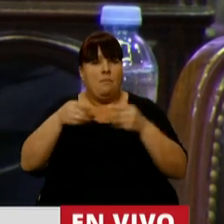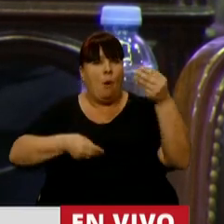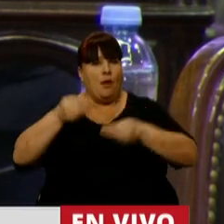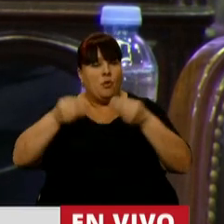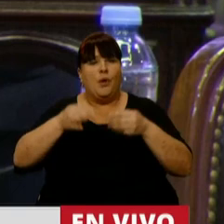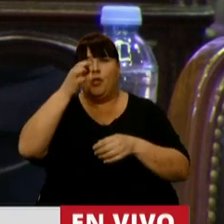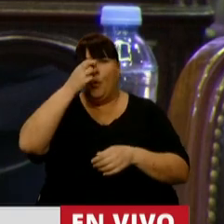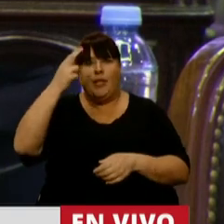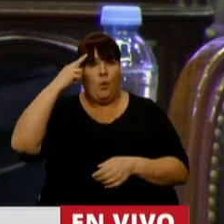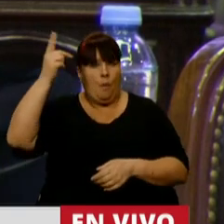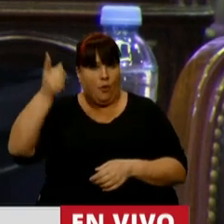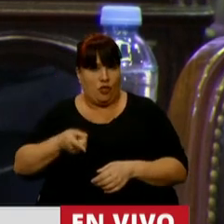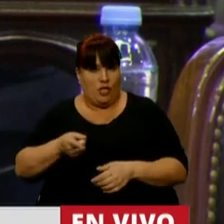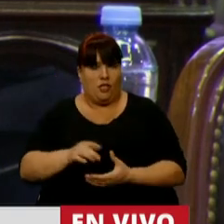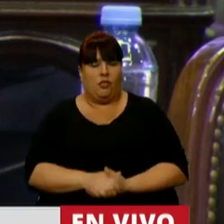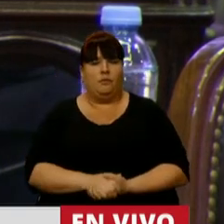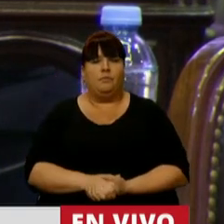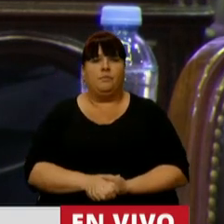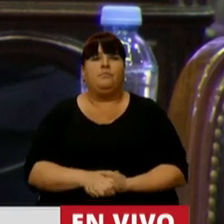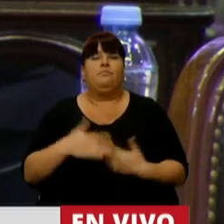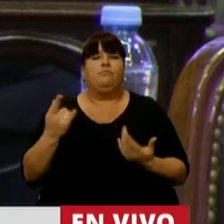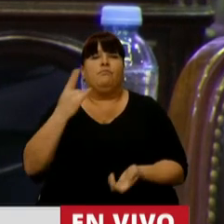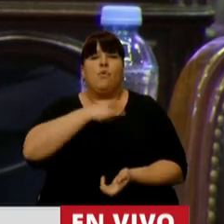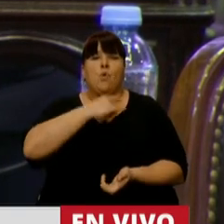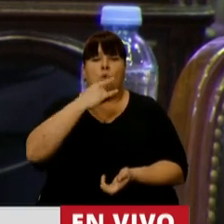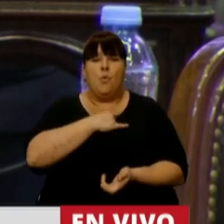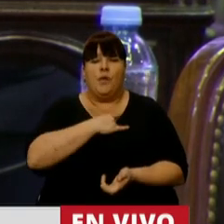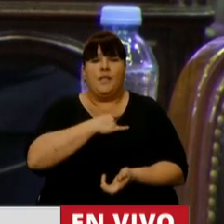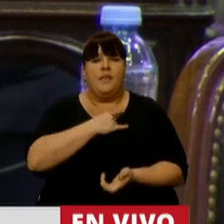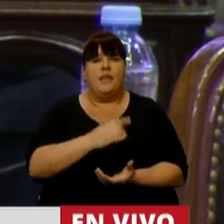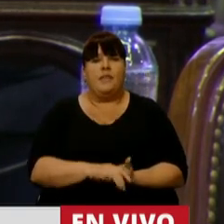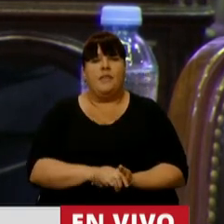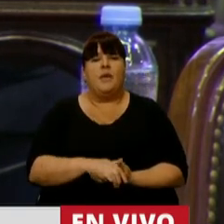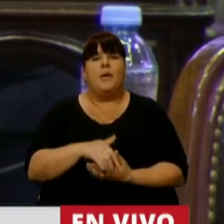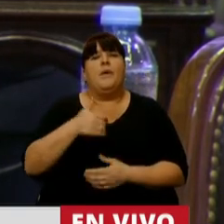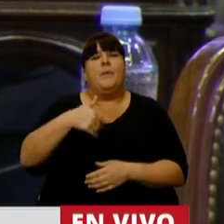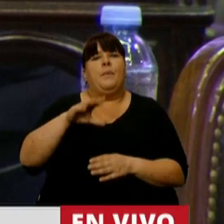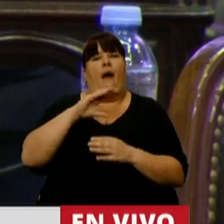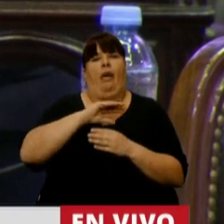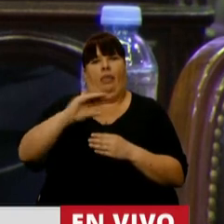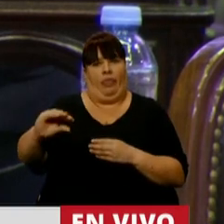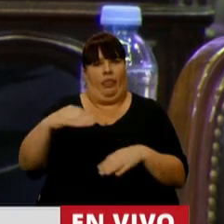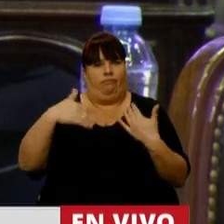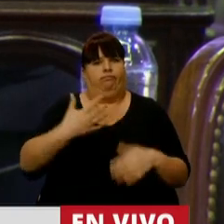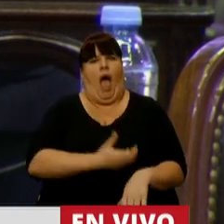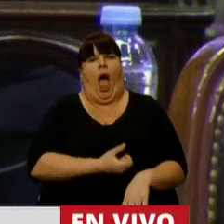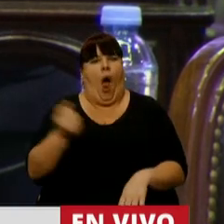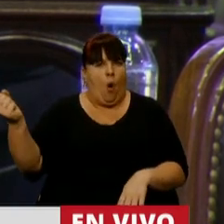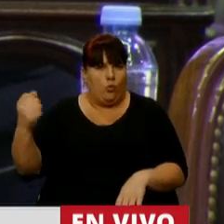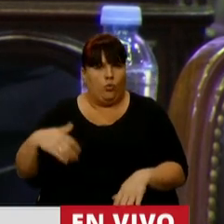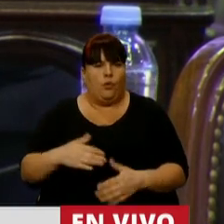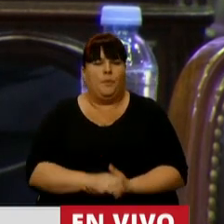presupuesto del 29%. Por lo tanto, las universidades estarán sufriendo un cruento ajuste